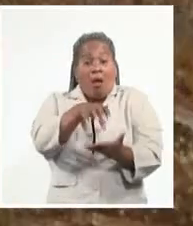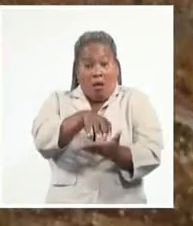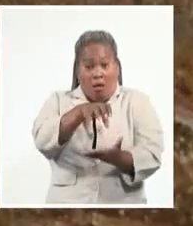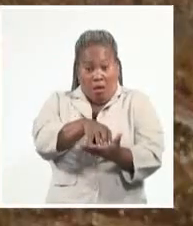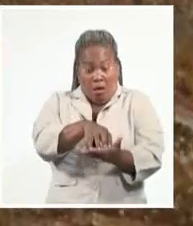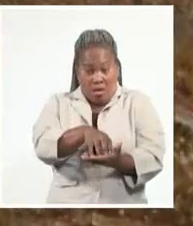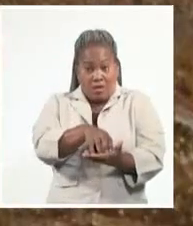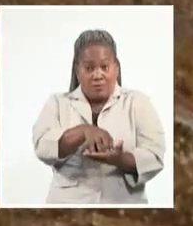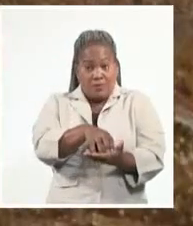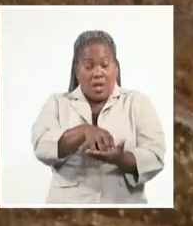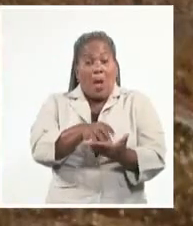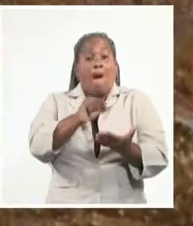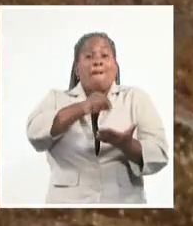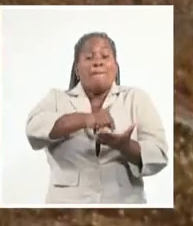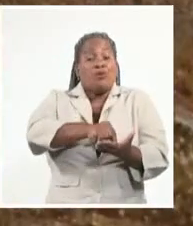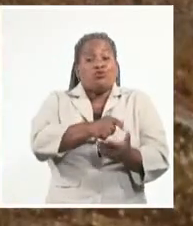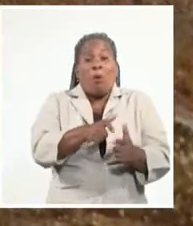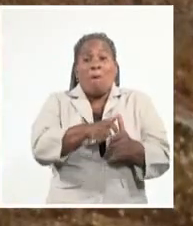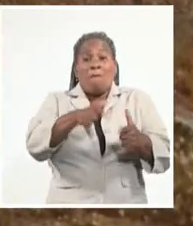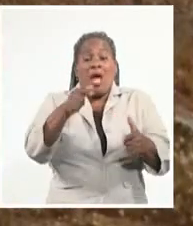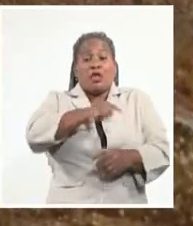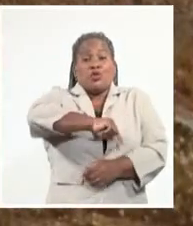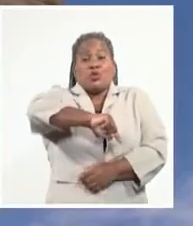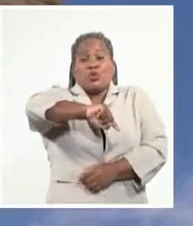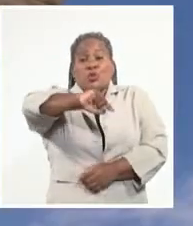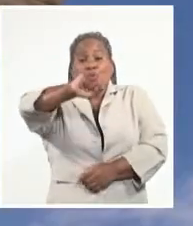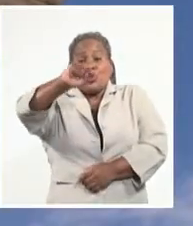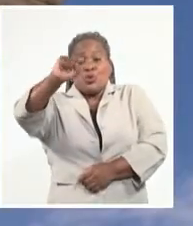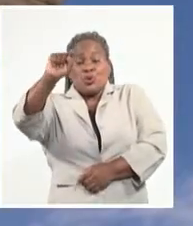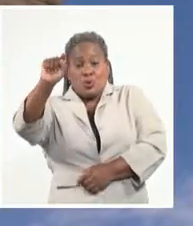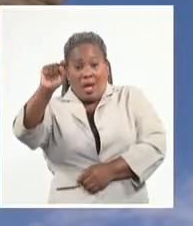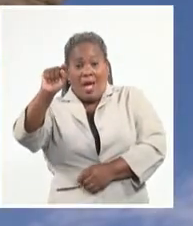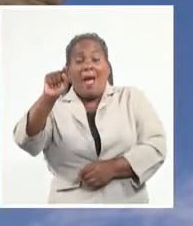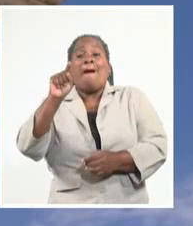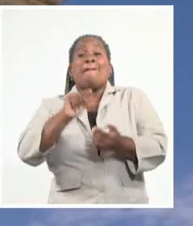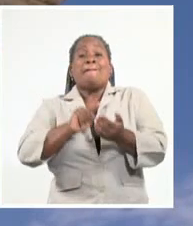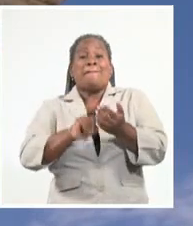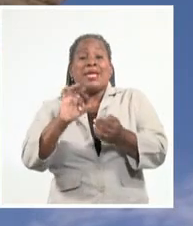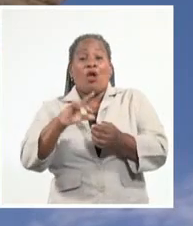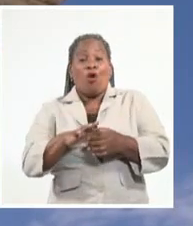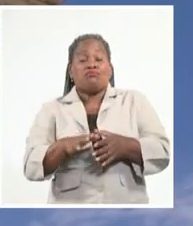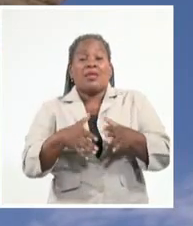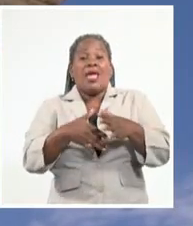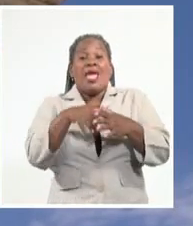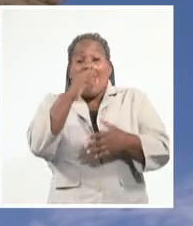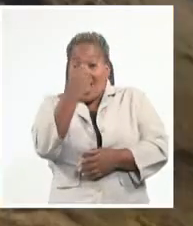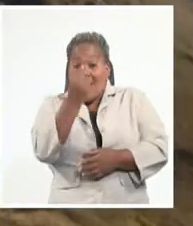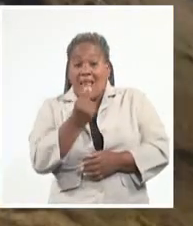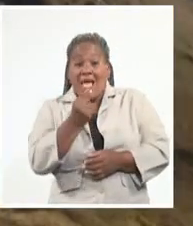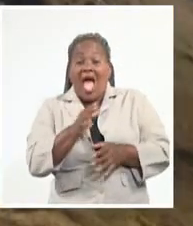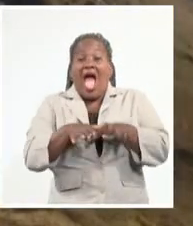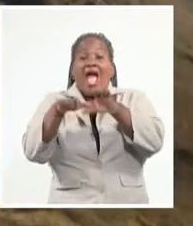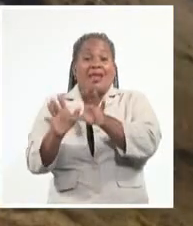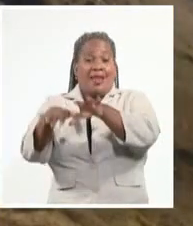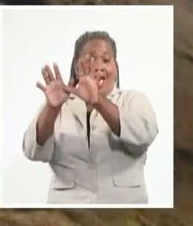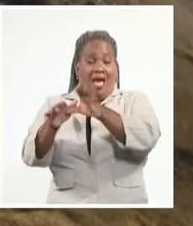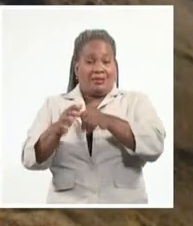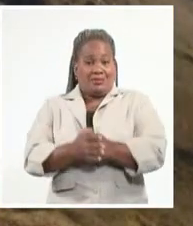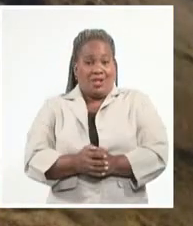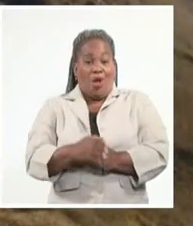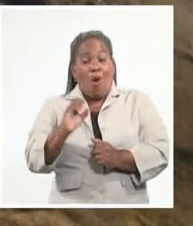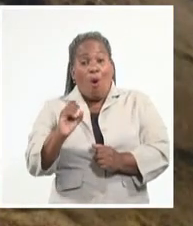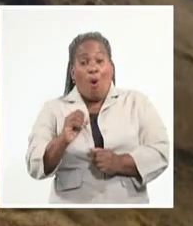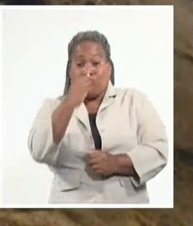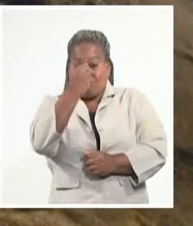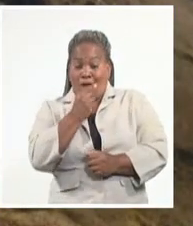los puntos de mayor altura de la carretera trasandina, el Pico el Águila o el Collado del Cóndor, a más de 4000